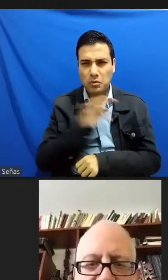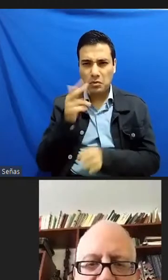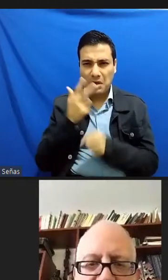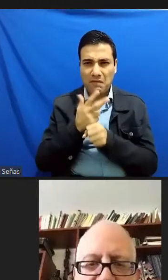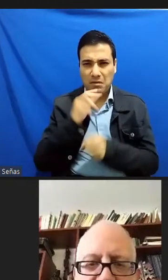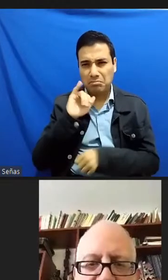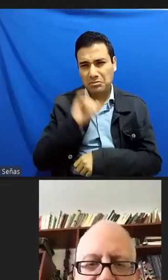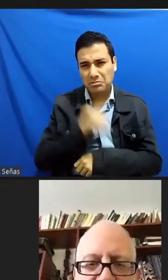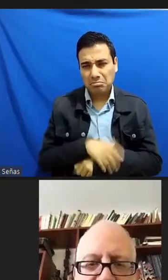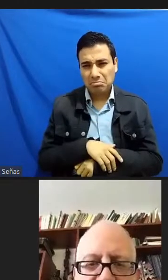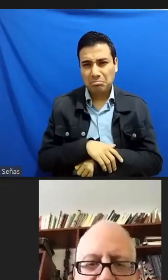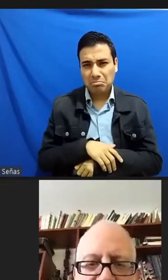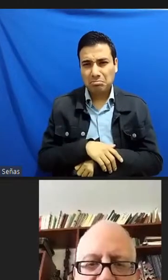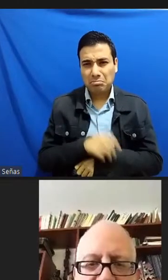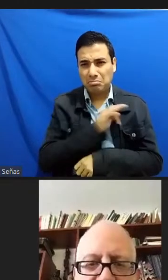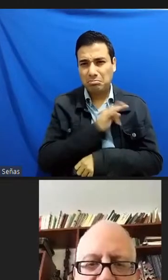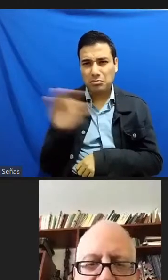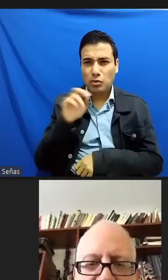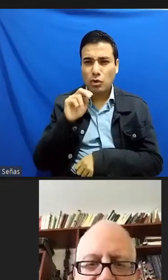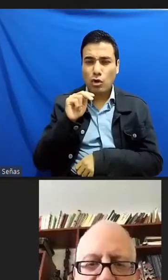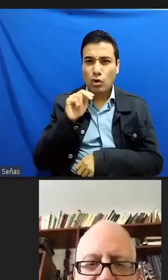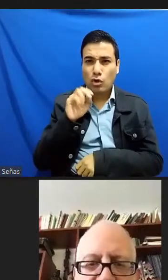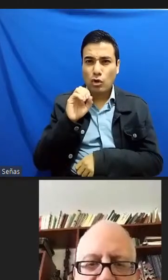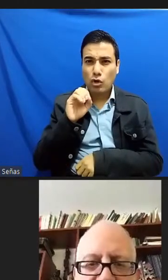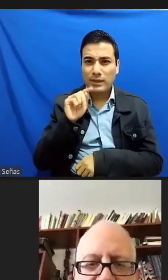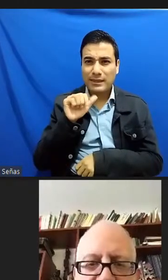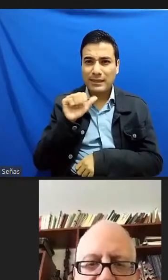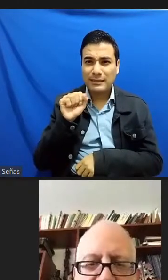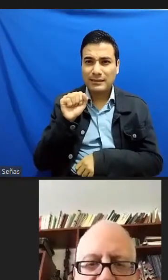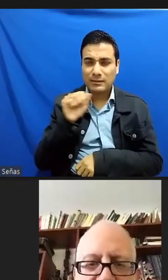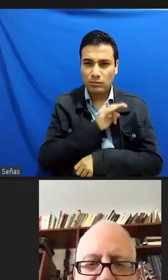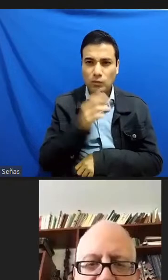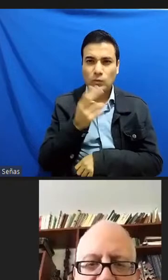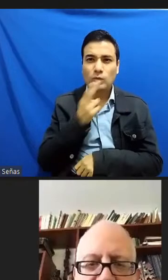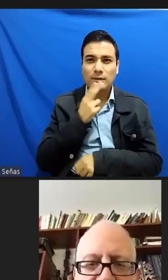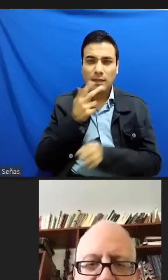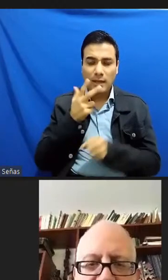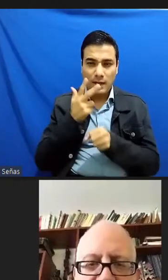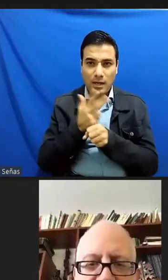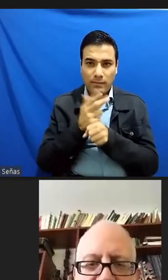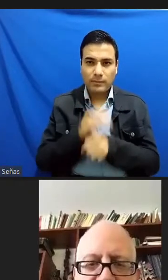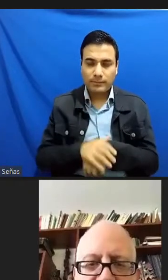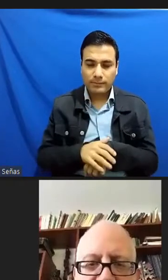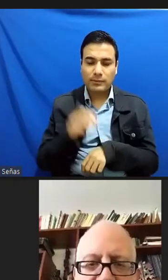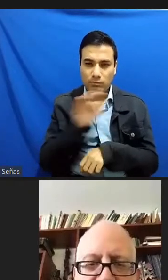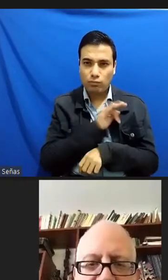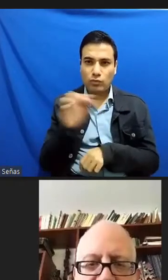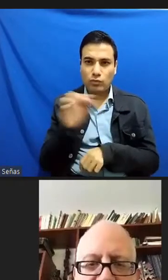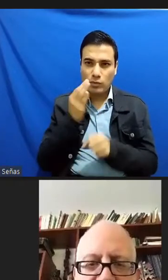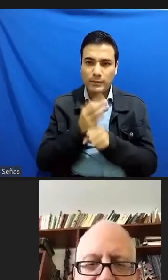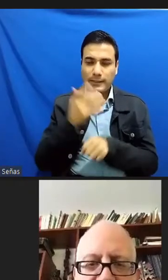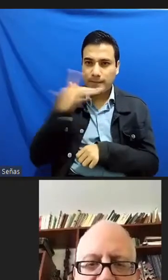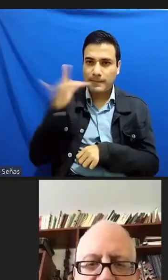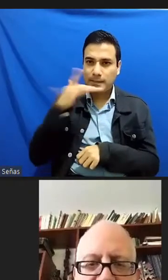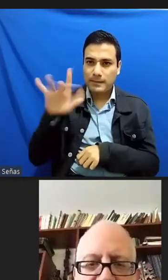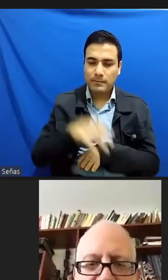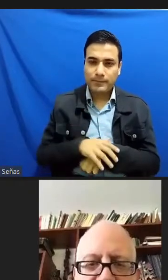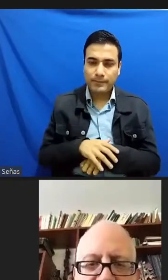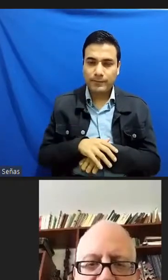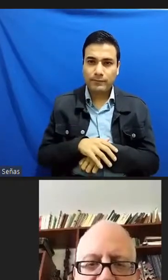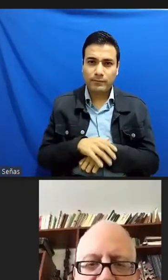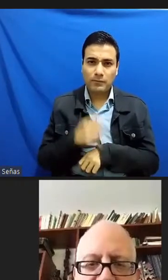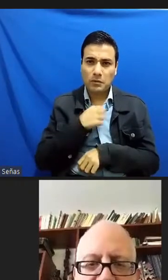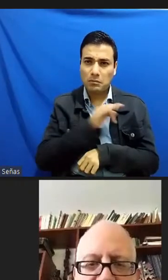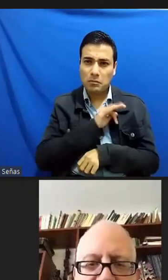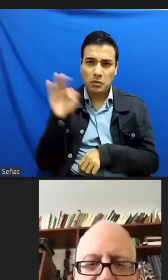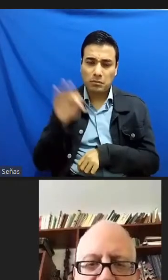utilizar el notas y grabarlo y podría también mandarle ahorita un mensaje en whatsapp grabado jamás lo haré porque